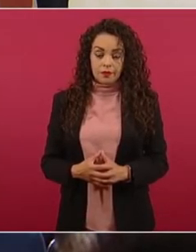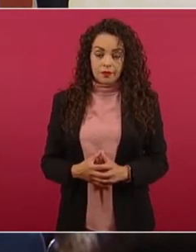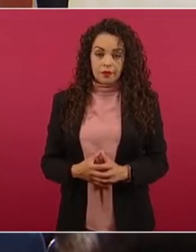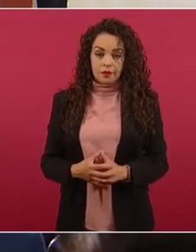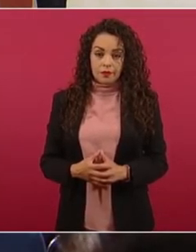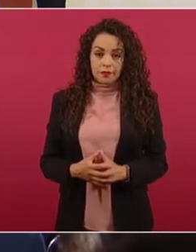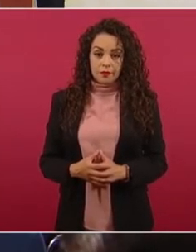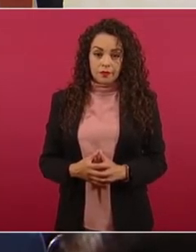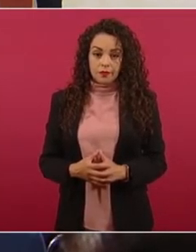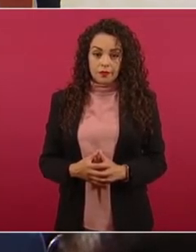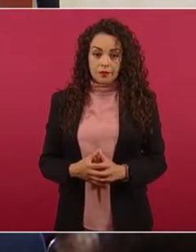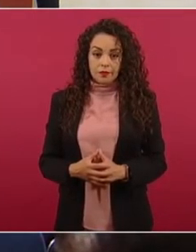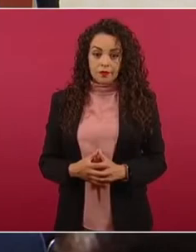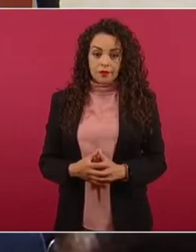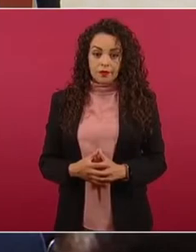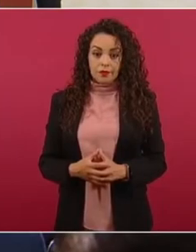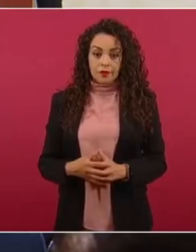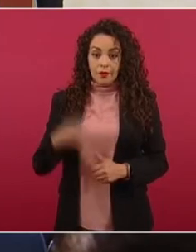ahí está la playa,